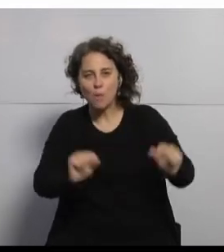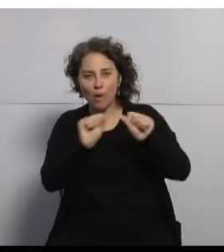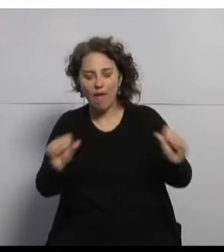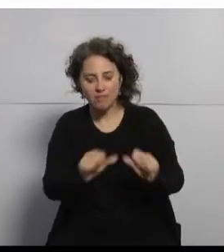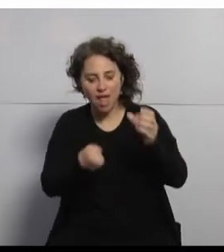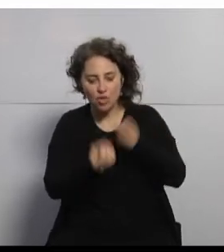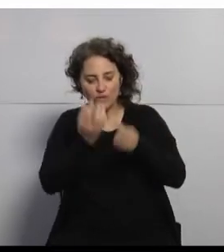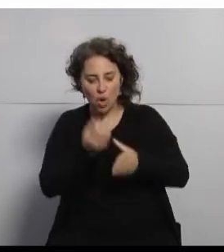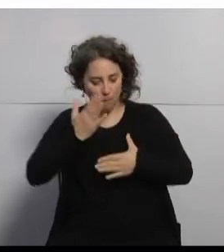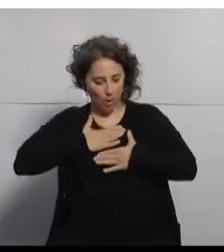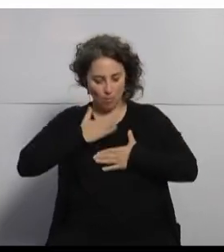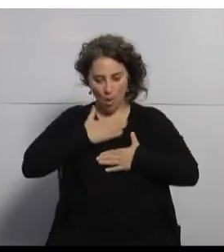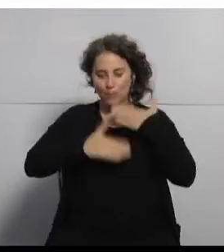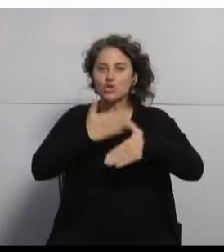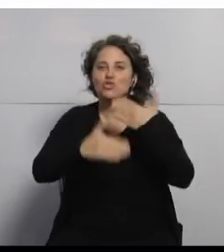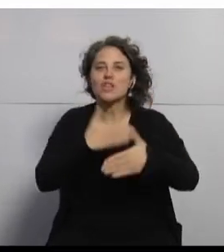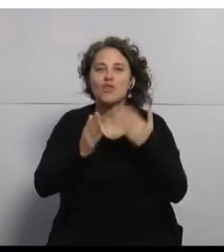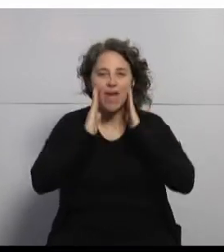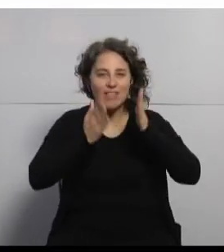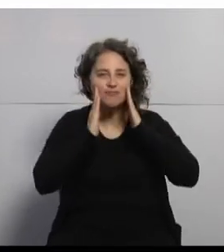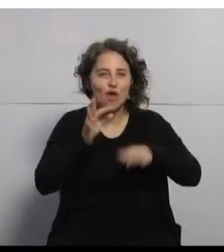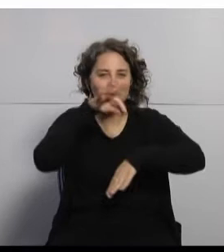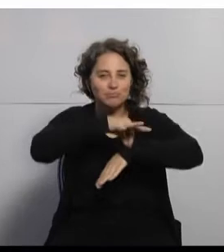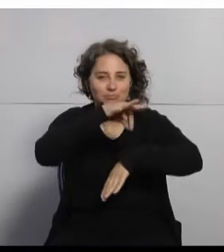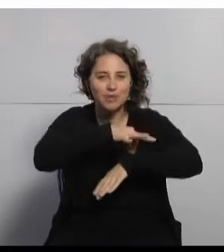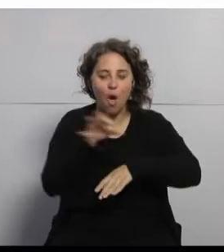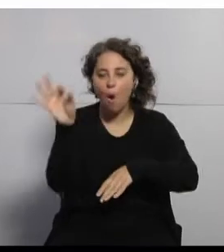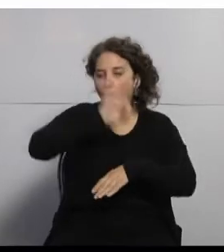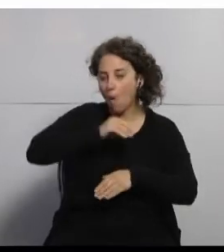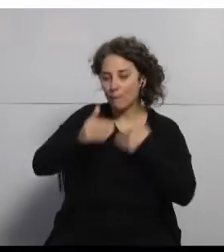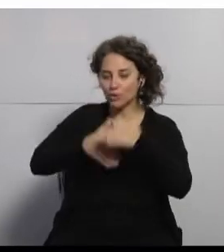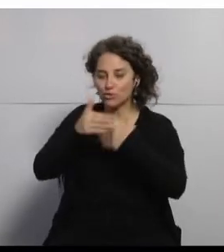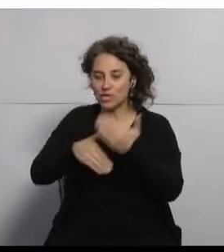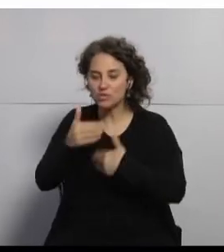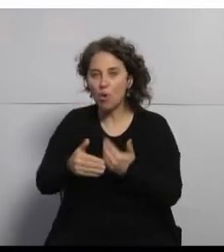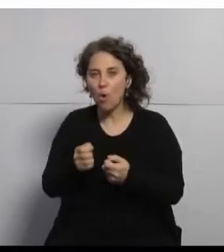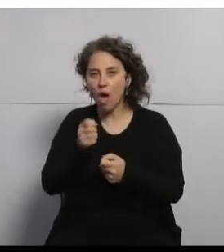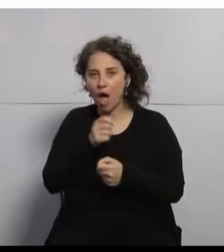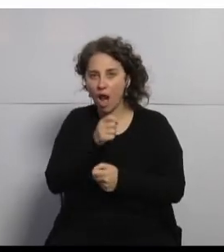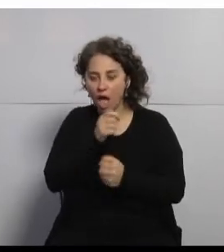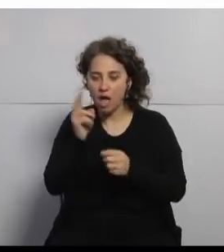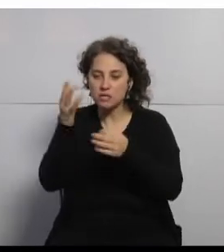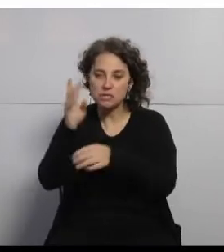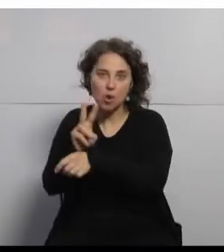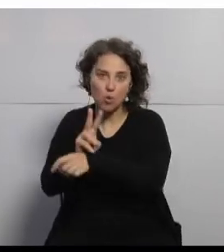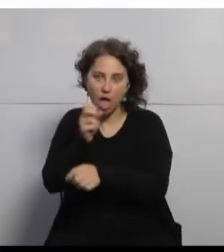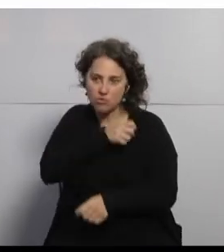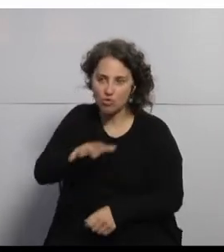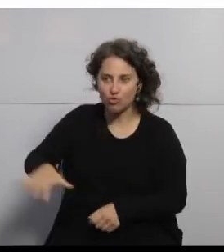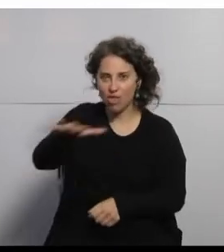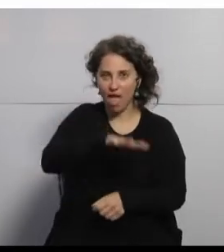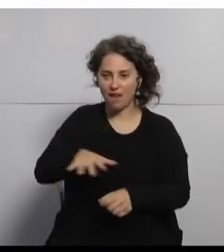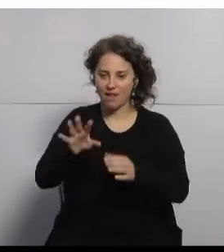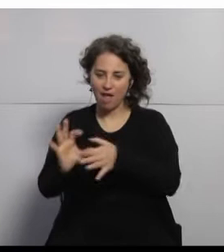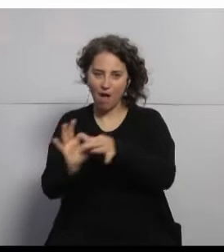innovación dentro de su proceso de atención clínico o su proceso de atención hacia la seguridad social. Esto está hoy en día muy entrelazado.